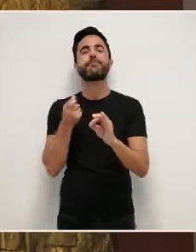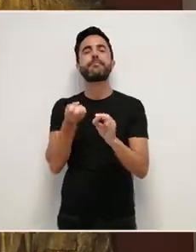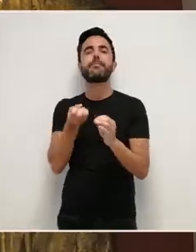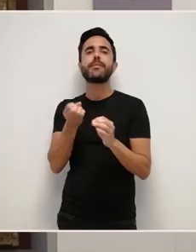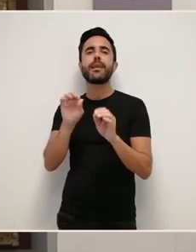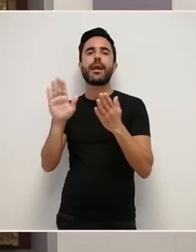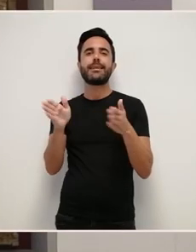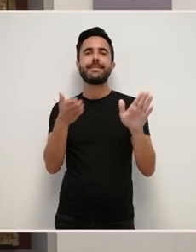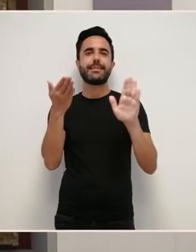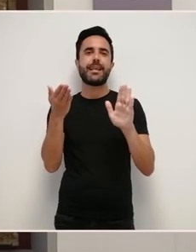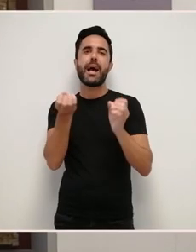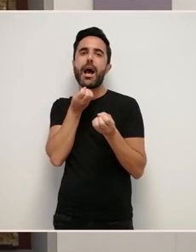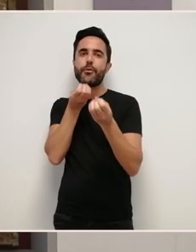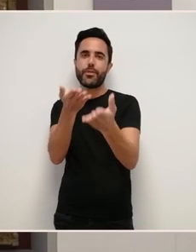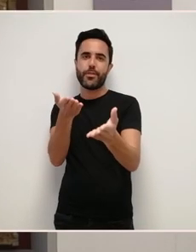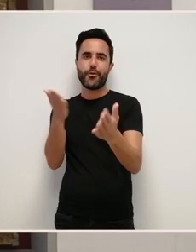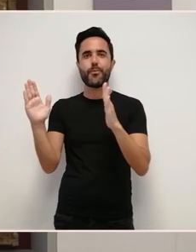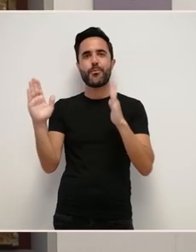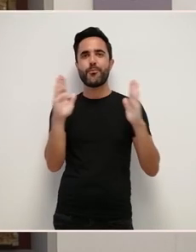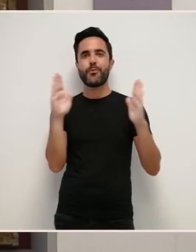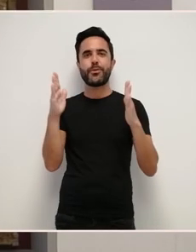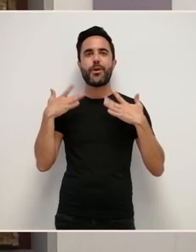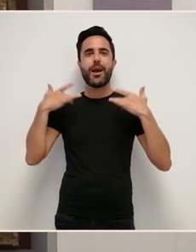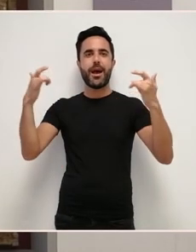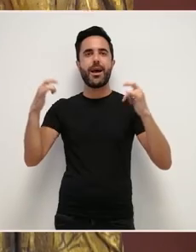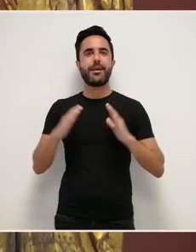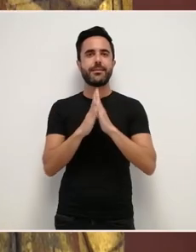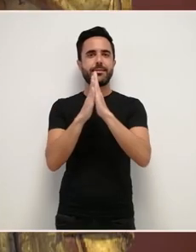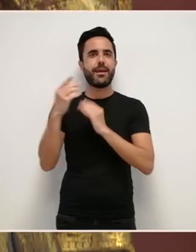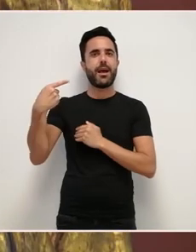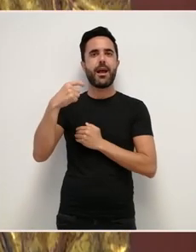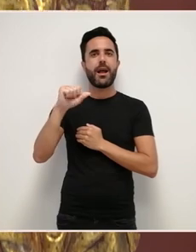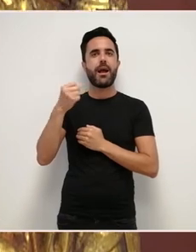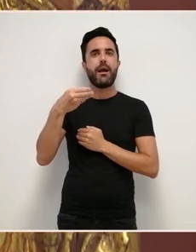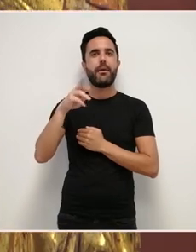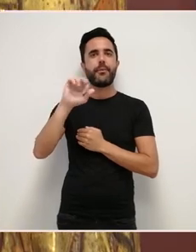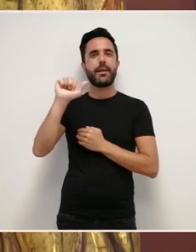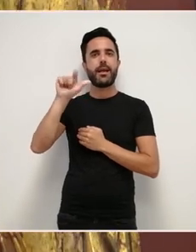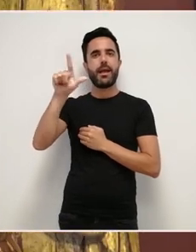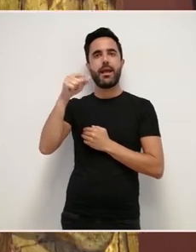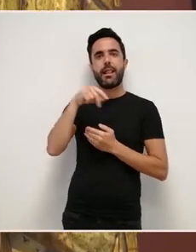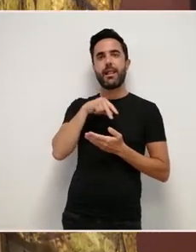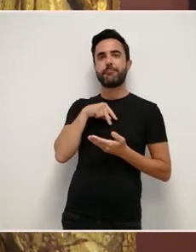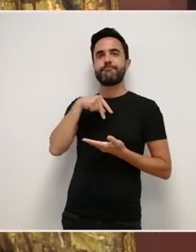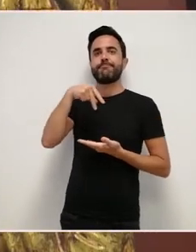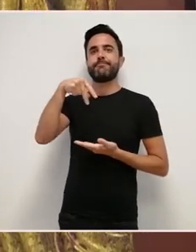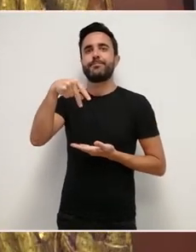anunciación O momento no que o arcanxo de San Gabriel apareceu se llamaría para anunciarlle o seu embarazo